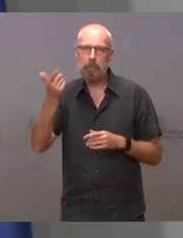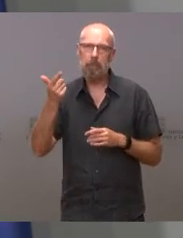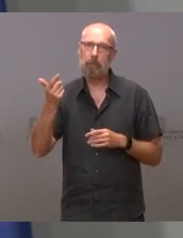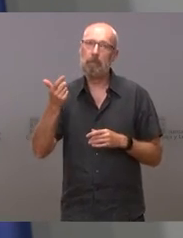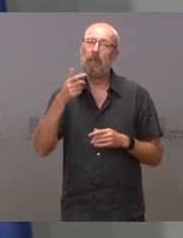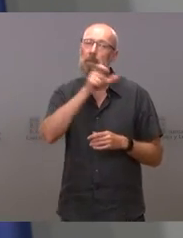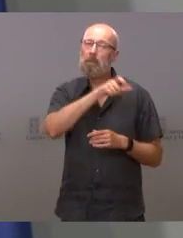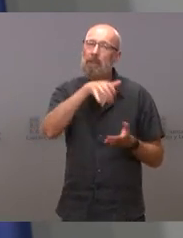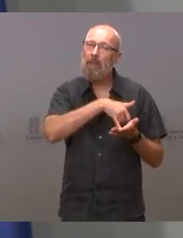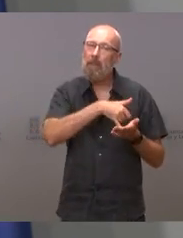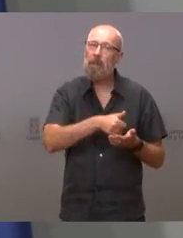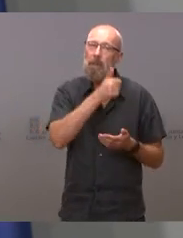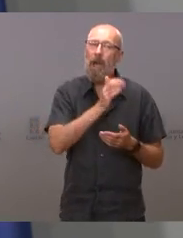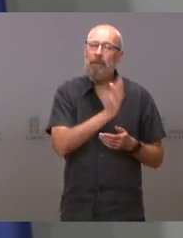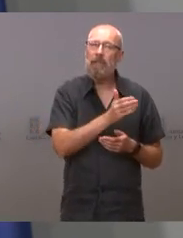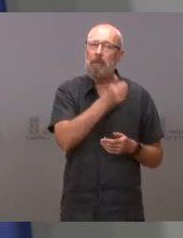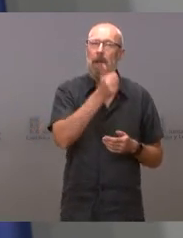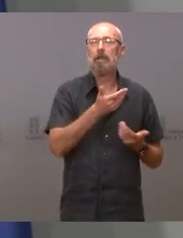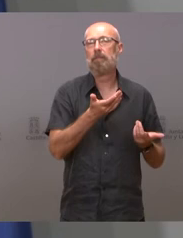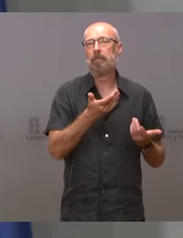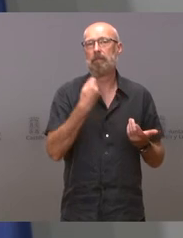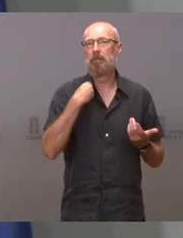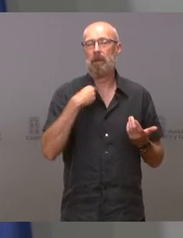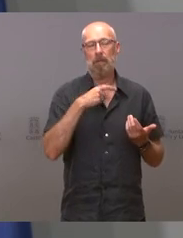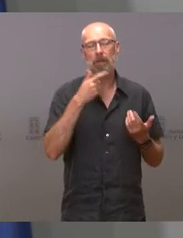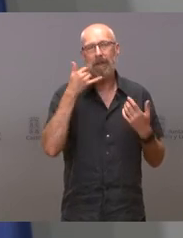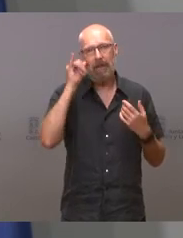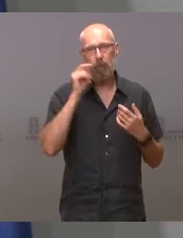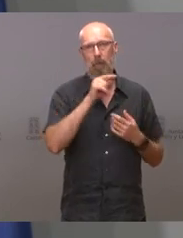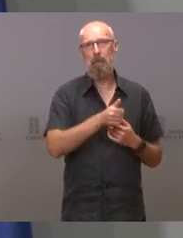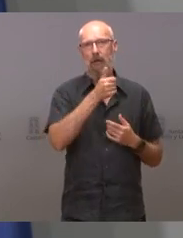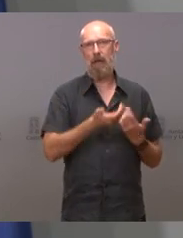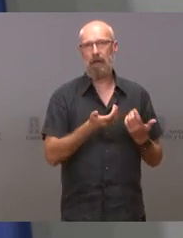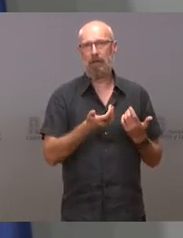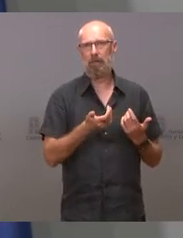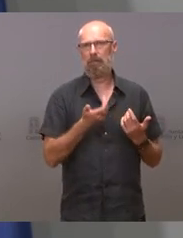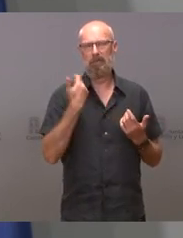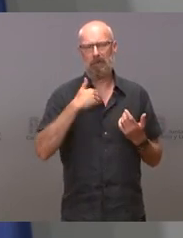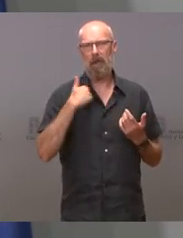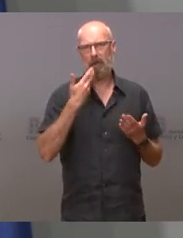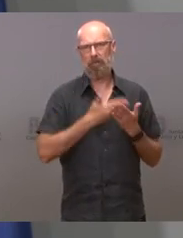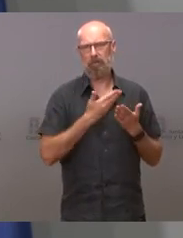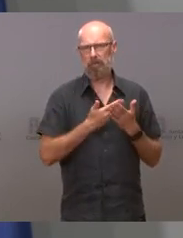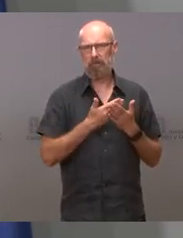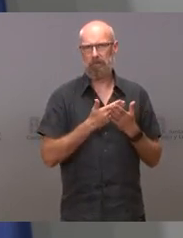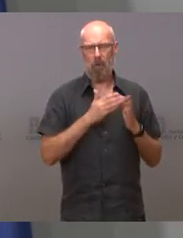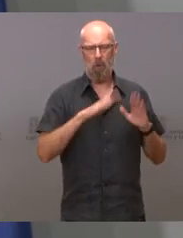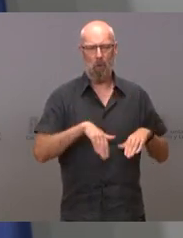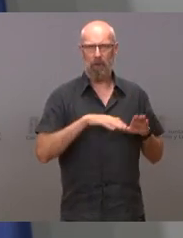más frágiles son las que están en mayor riesgo. Toda la mortalidad que hemos tenido durante esta última ola son